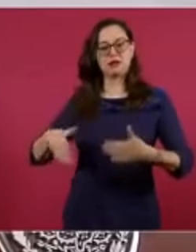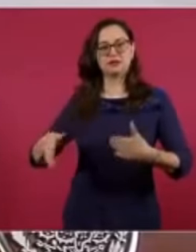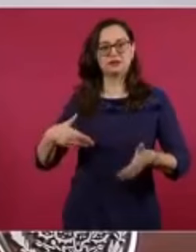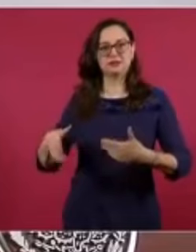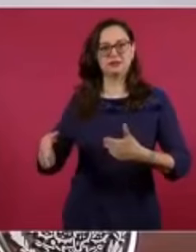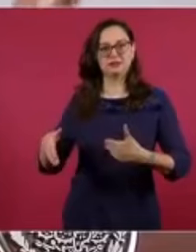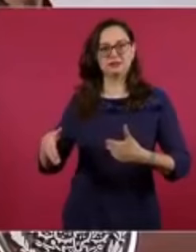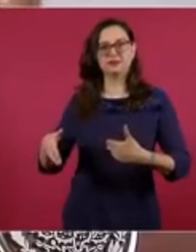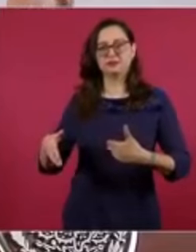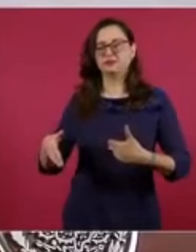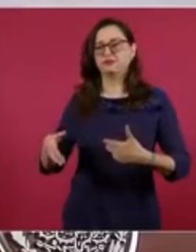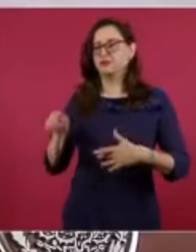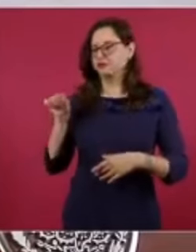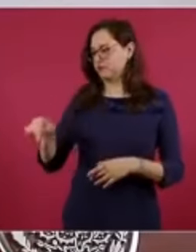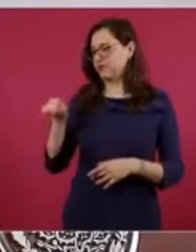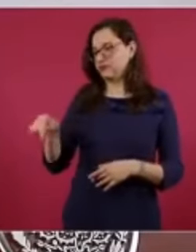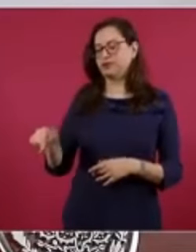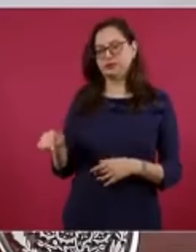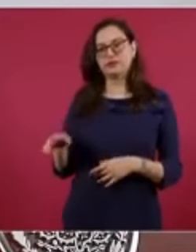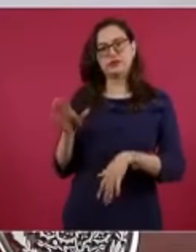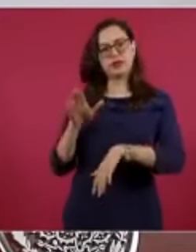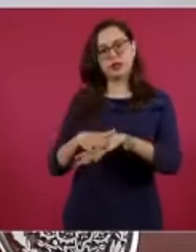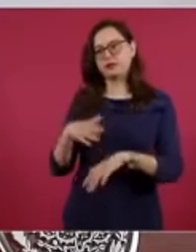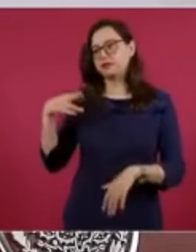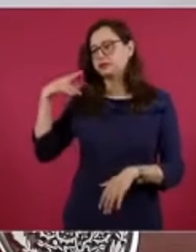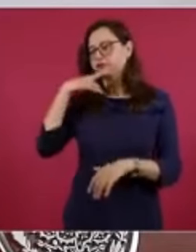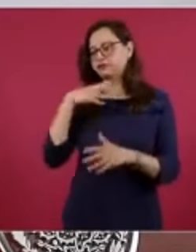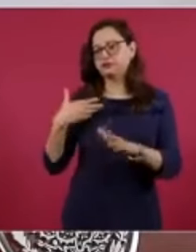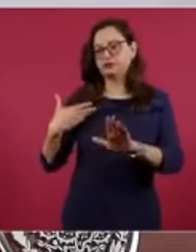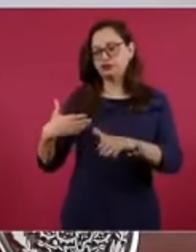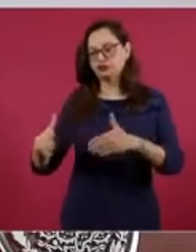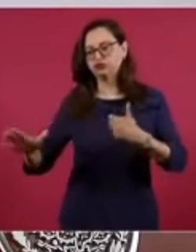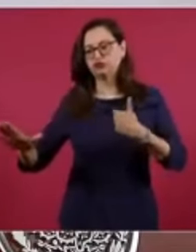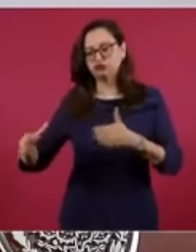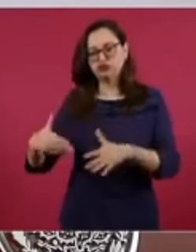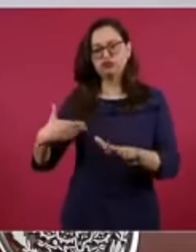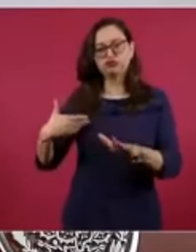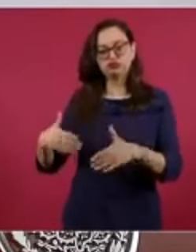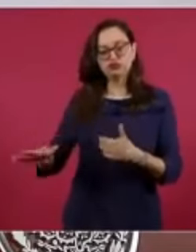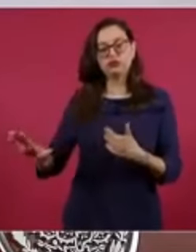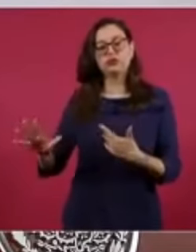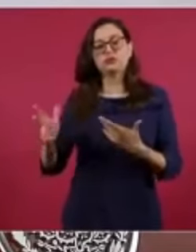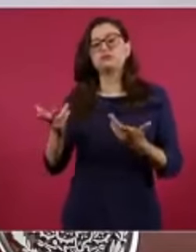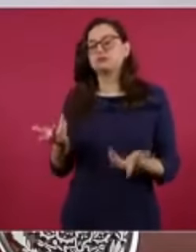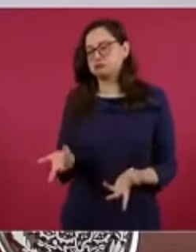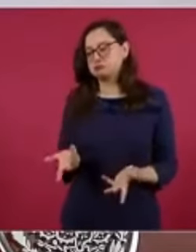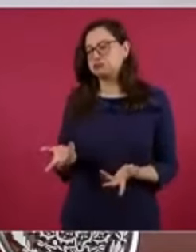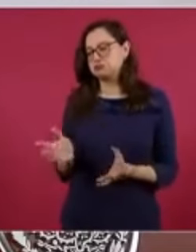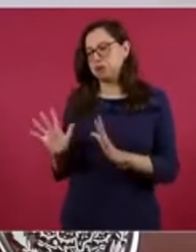se llevó a cabo el corredor